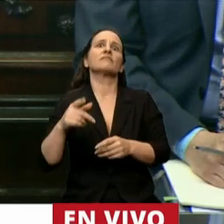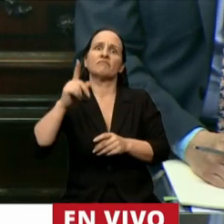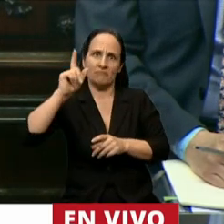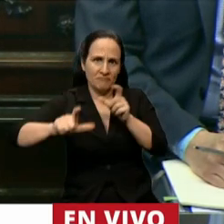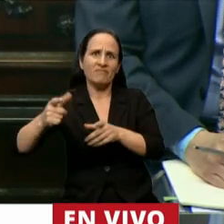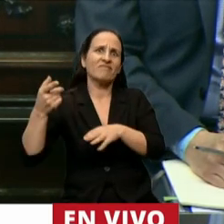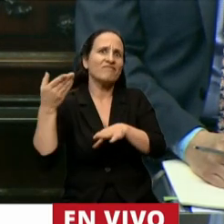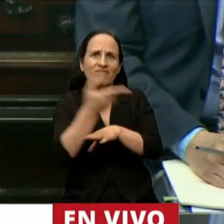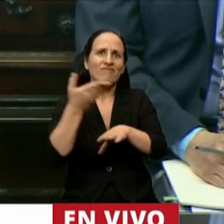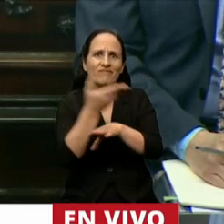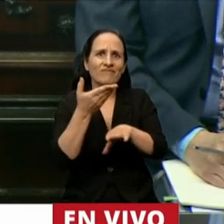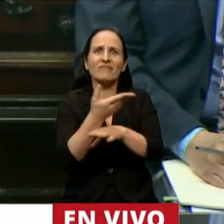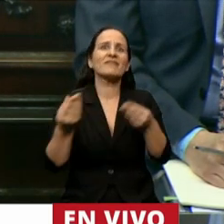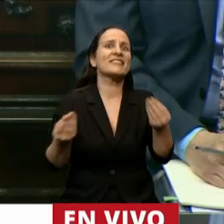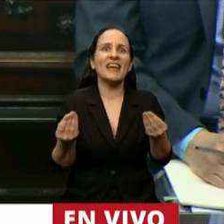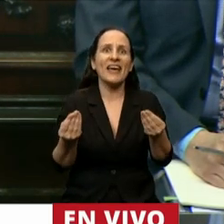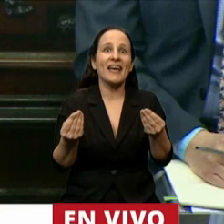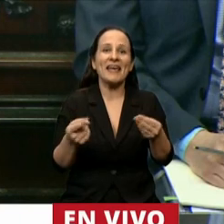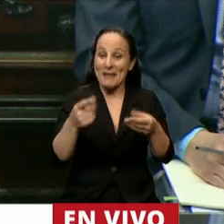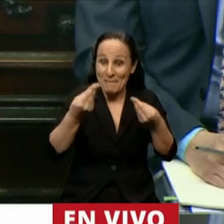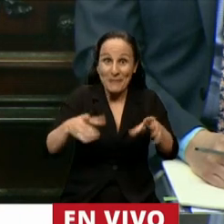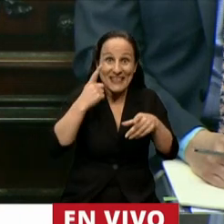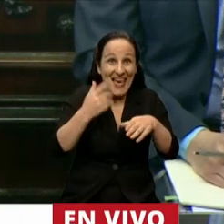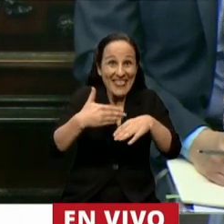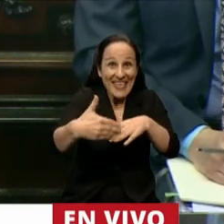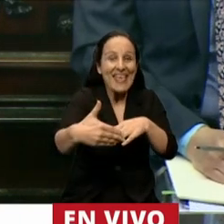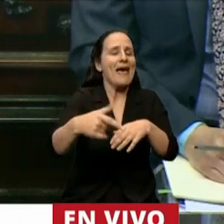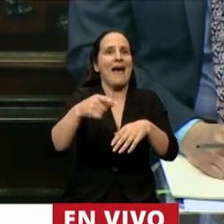que se hizo visible desde los primeros días.